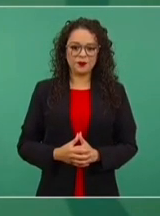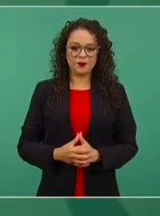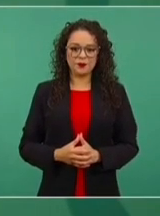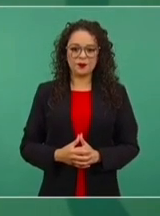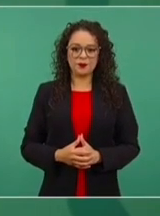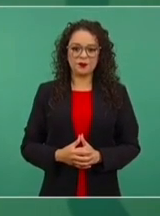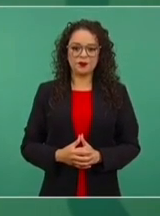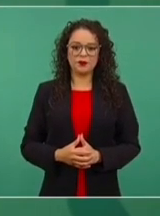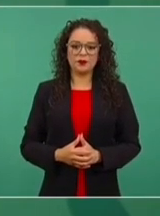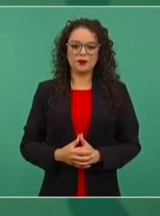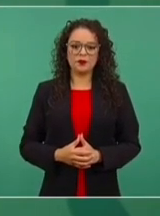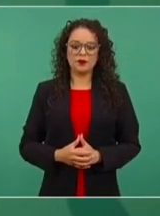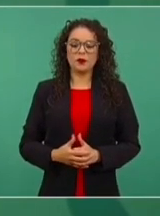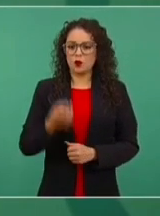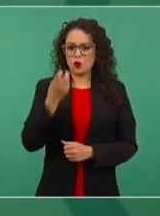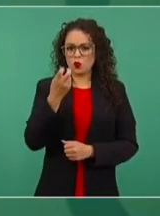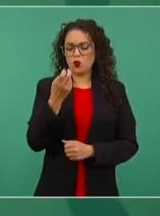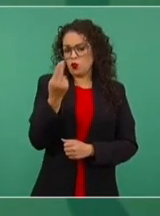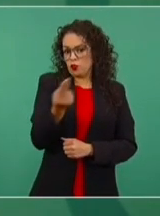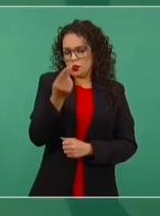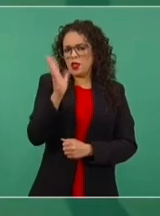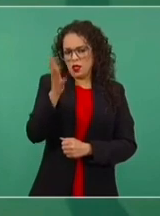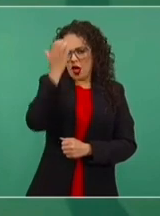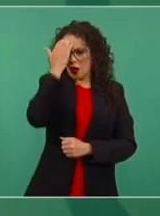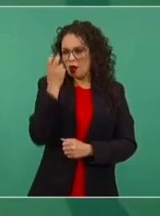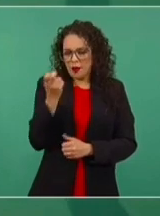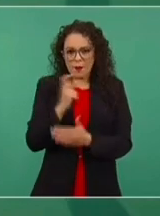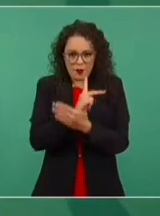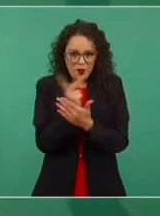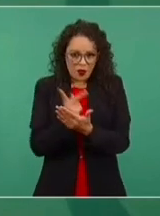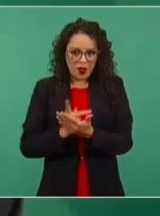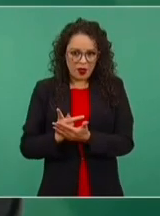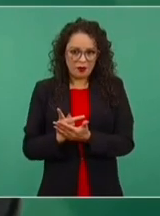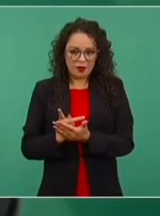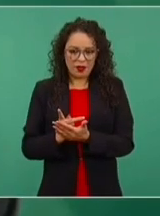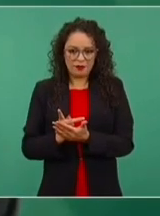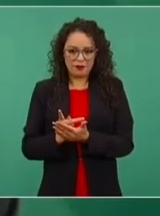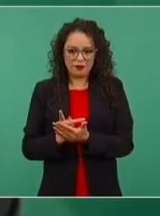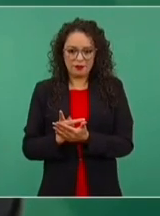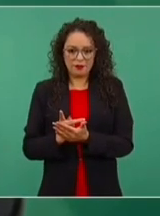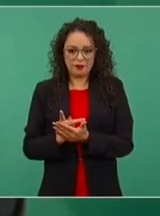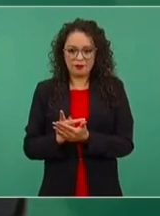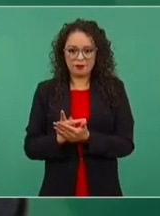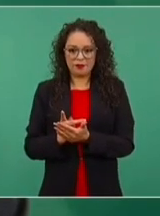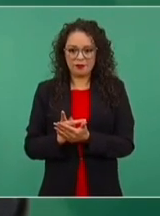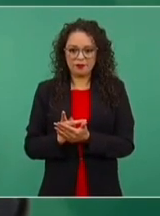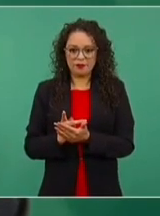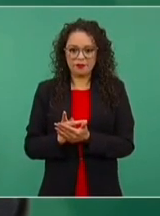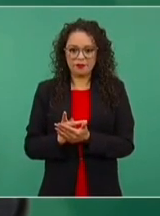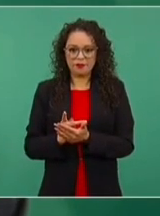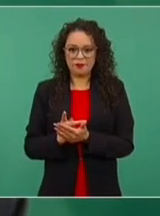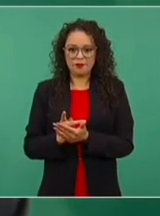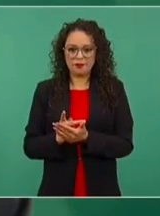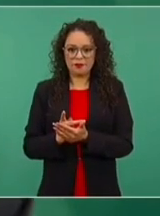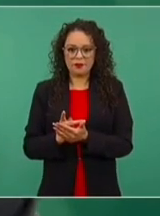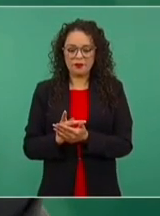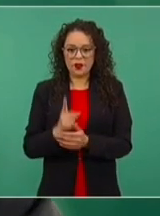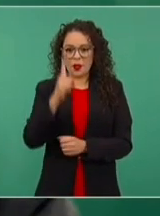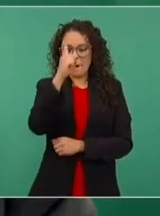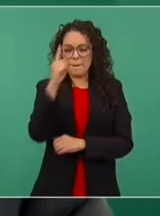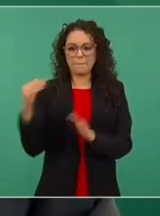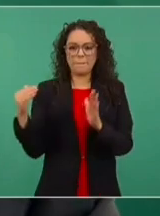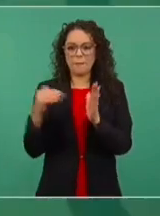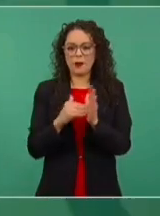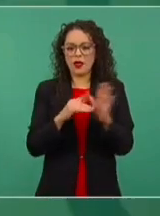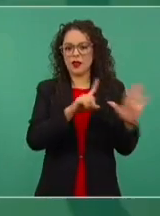ustedes conocen, estamos sembrando mil 100